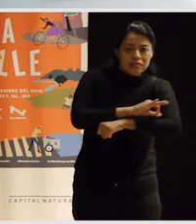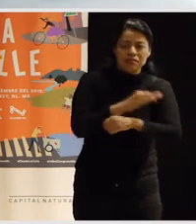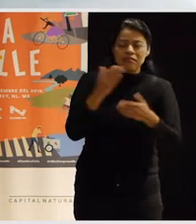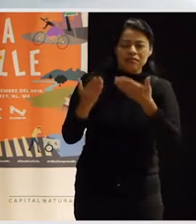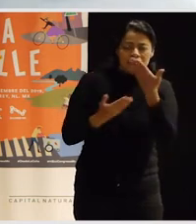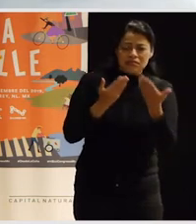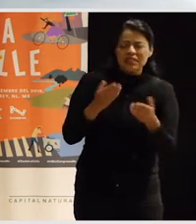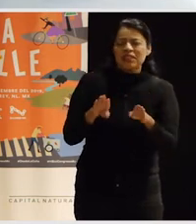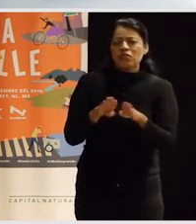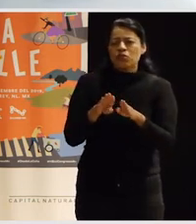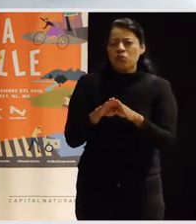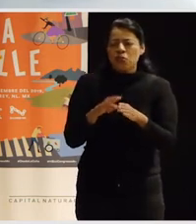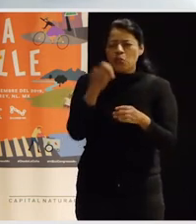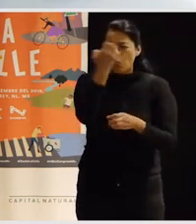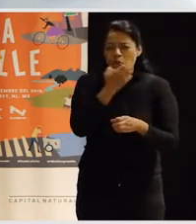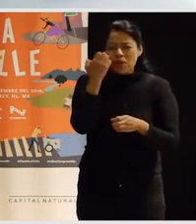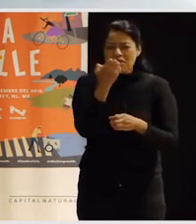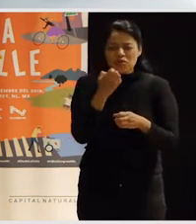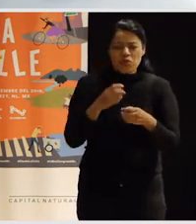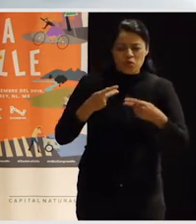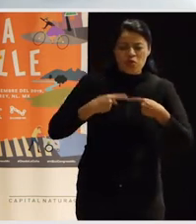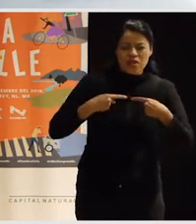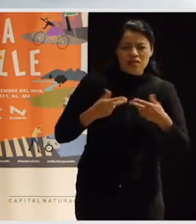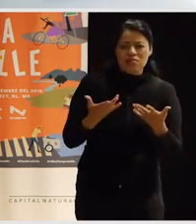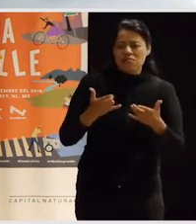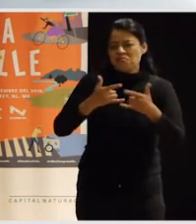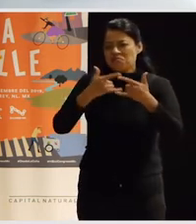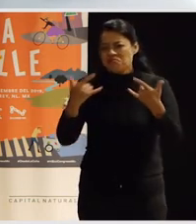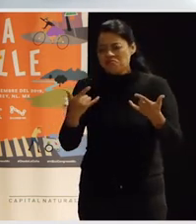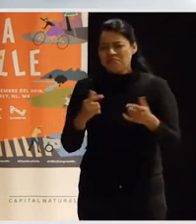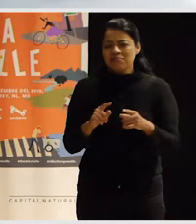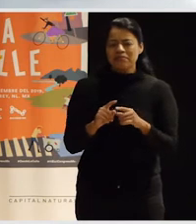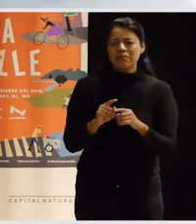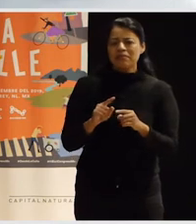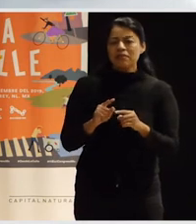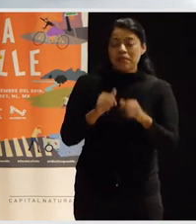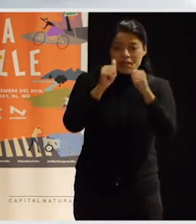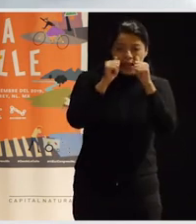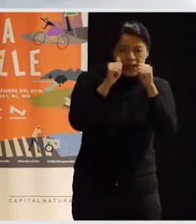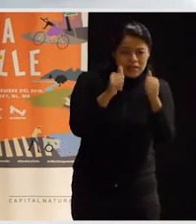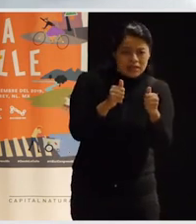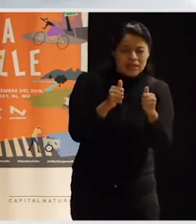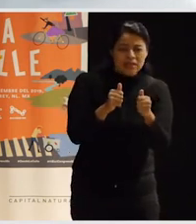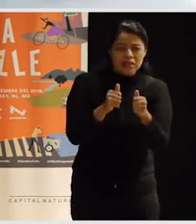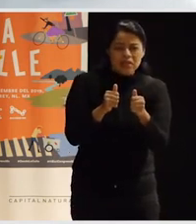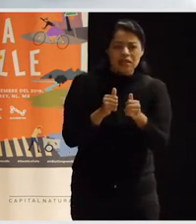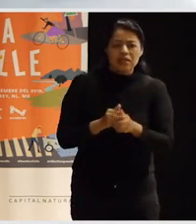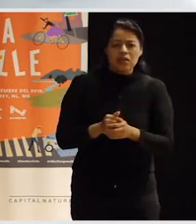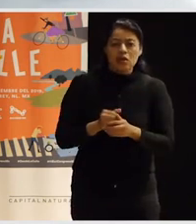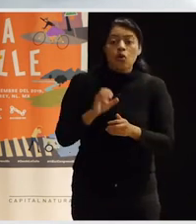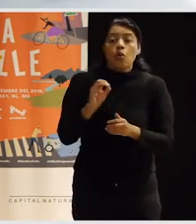oficial y luego nosotras mismas fuimos tirando de genealogía, de referentes, de un montón de cosas para aprender o para